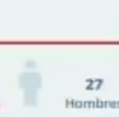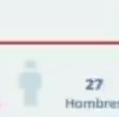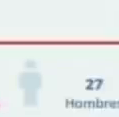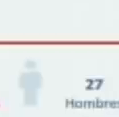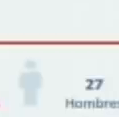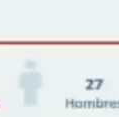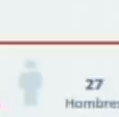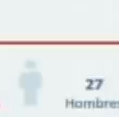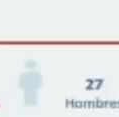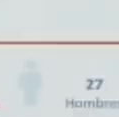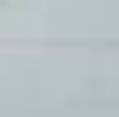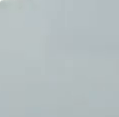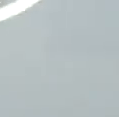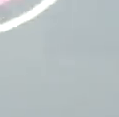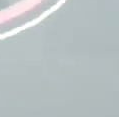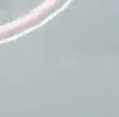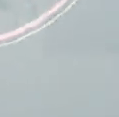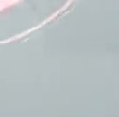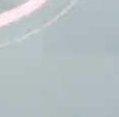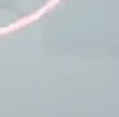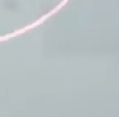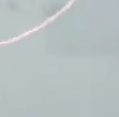Bueno, con muchas causas de comorbilidad,